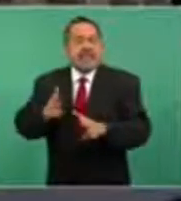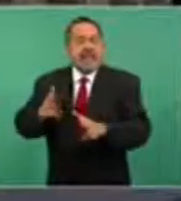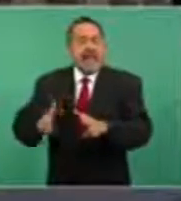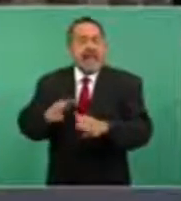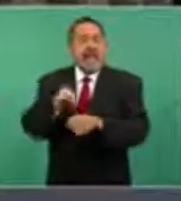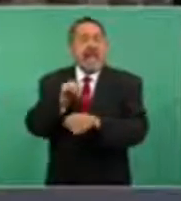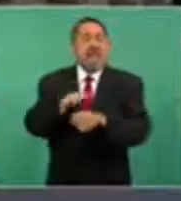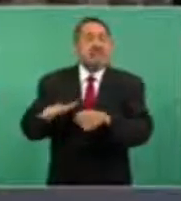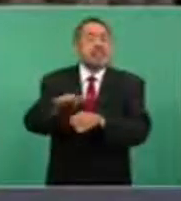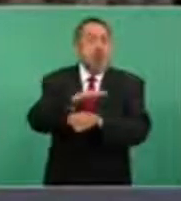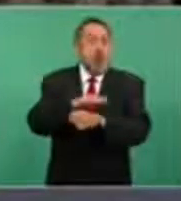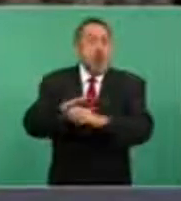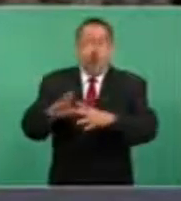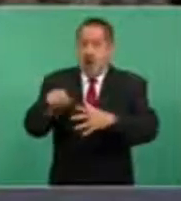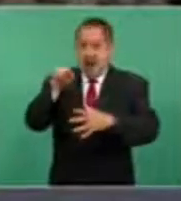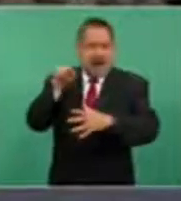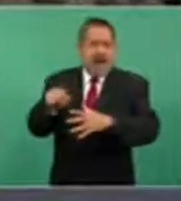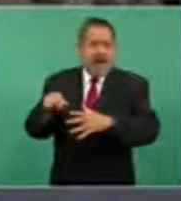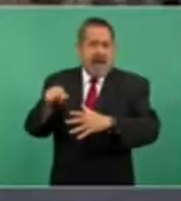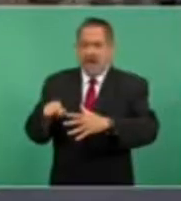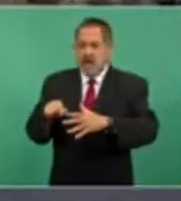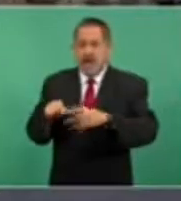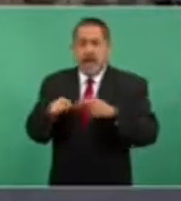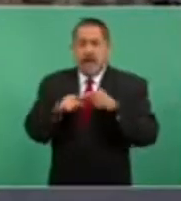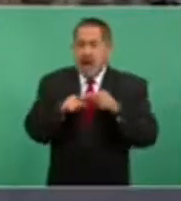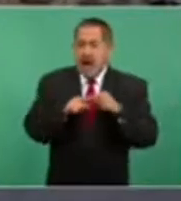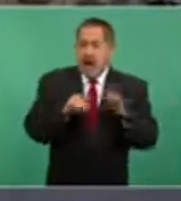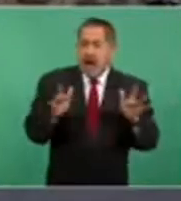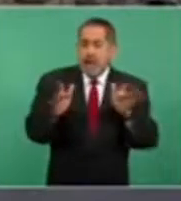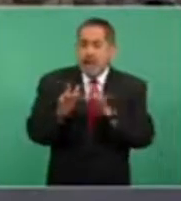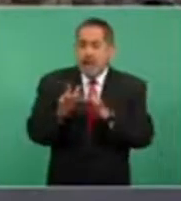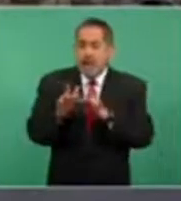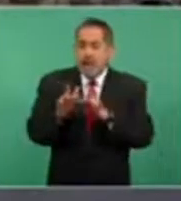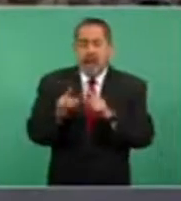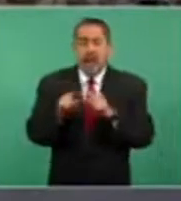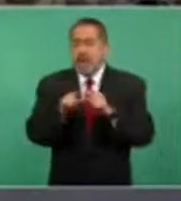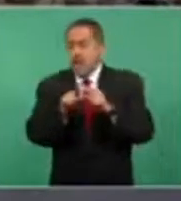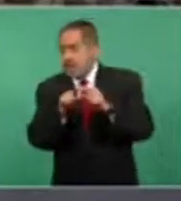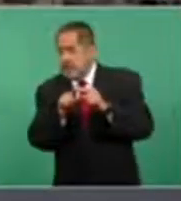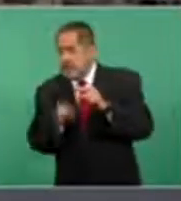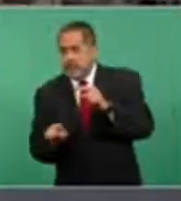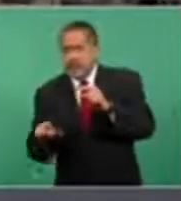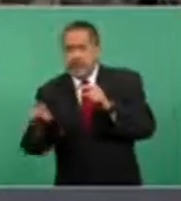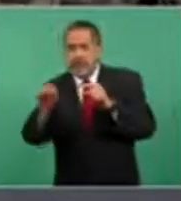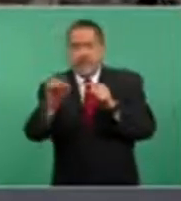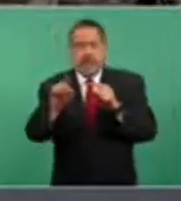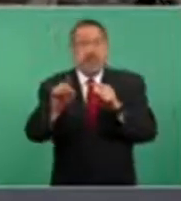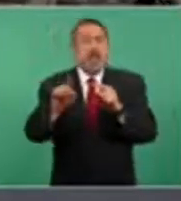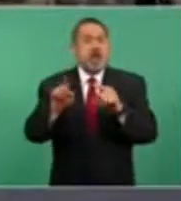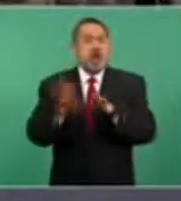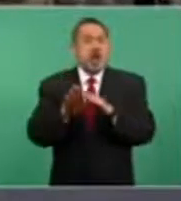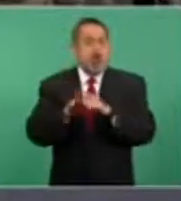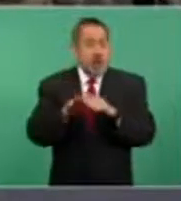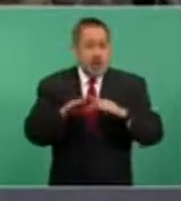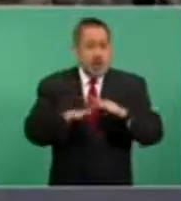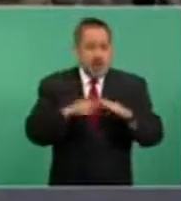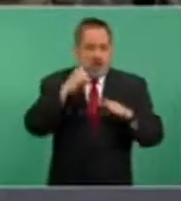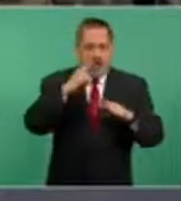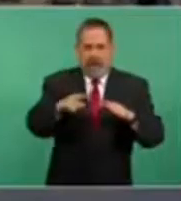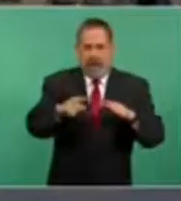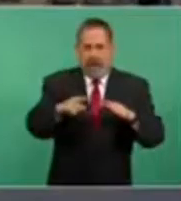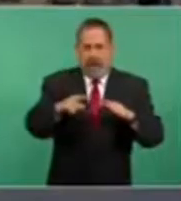Tehuantepec que unirá a los países del Pacífico con la costa este